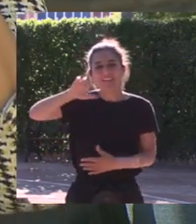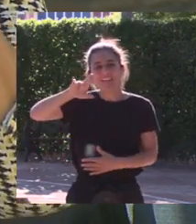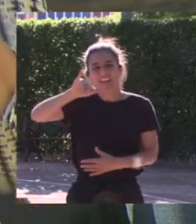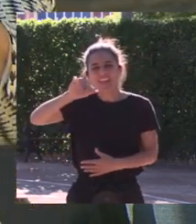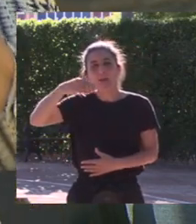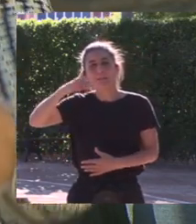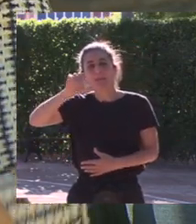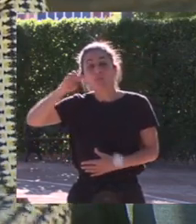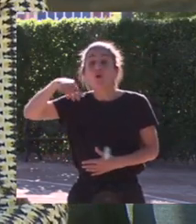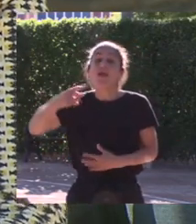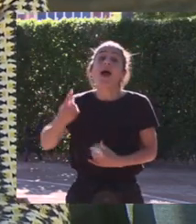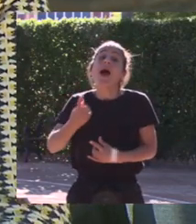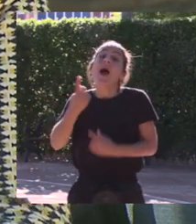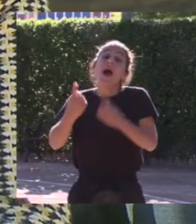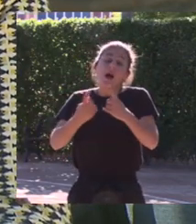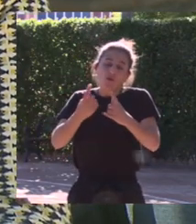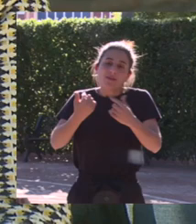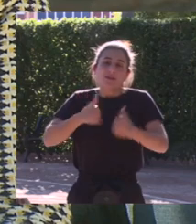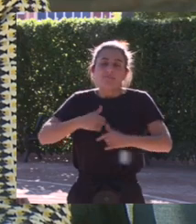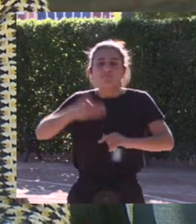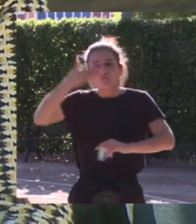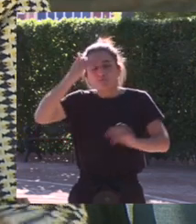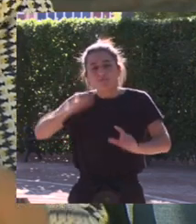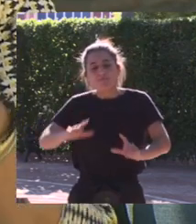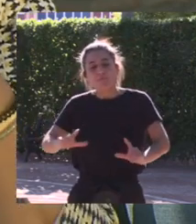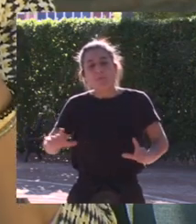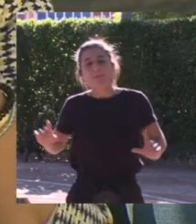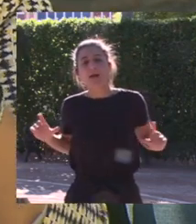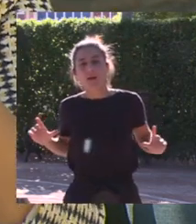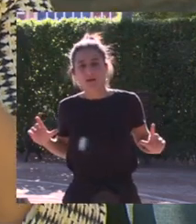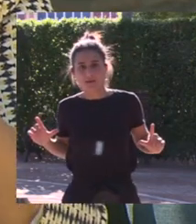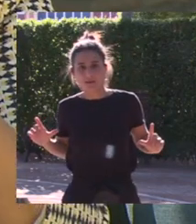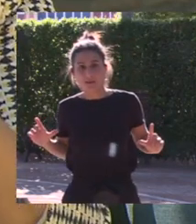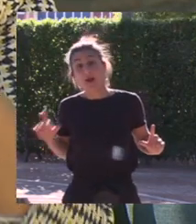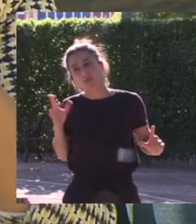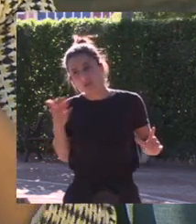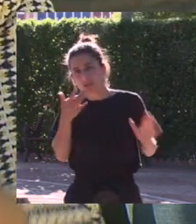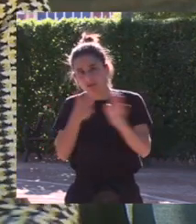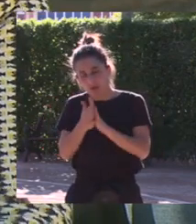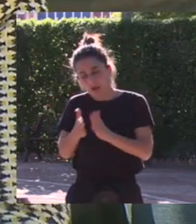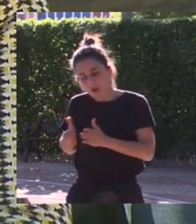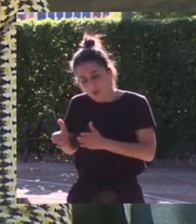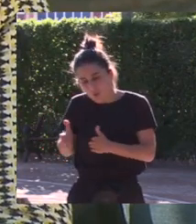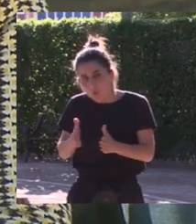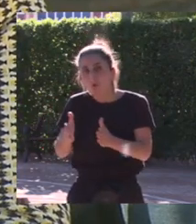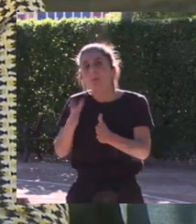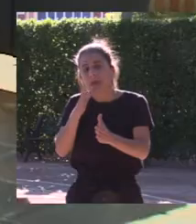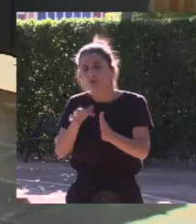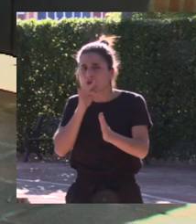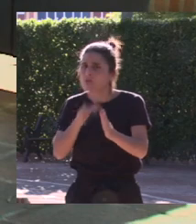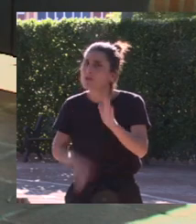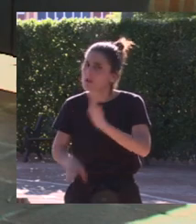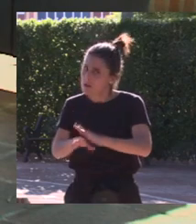deportistas que sí han ocupado la primera plana de los periódicos deportivos o sea que vamos en el buen camino pero ahí queda mucho trabajo por hacer